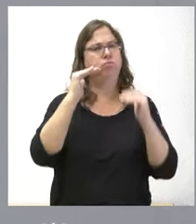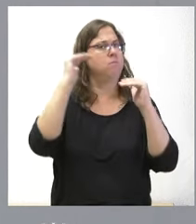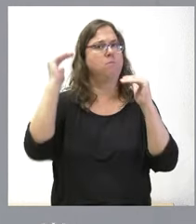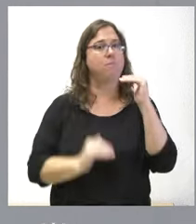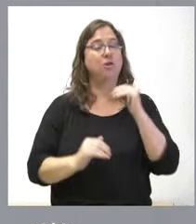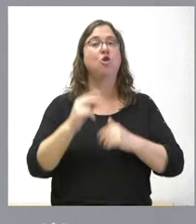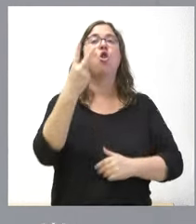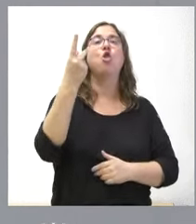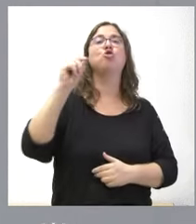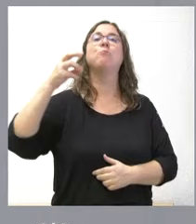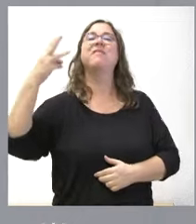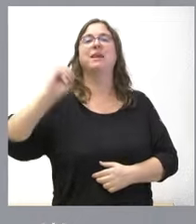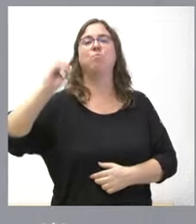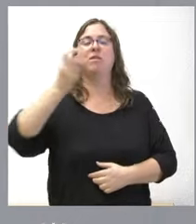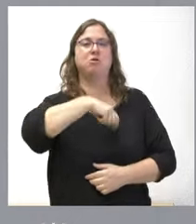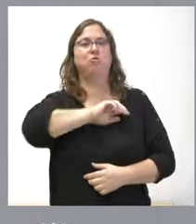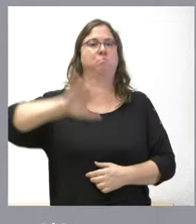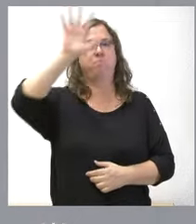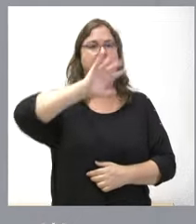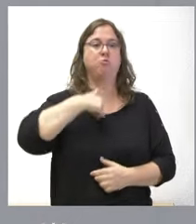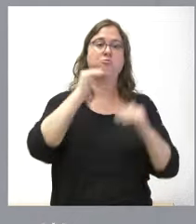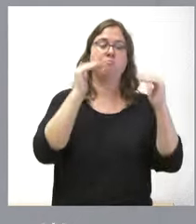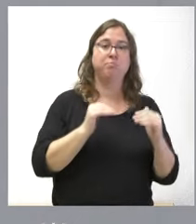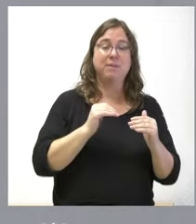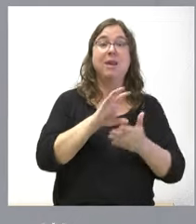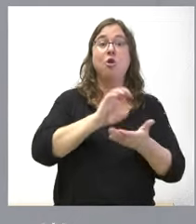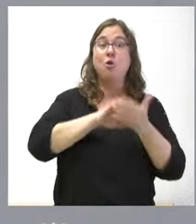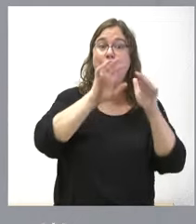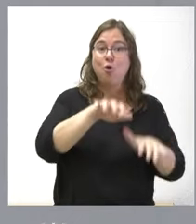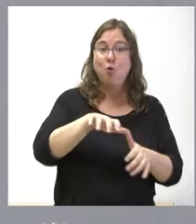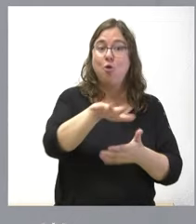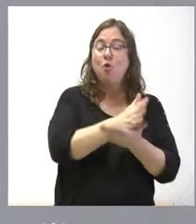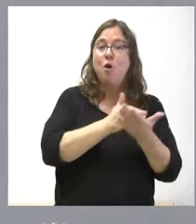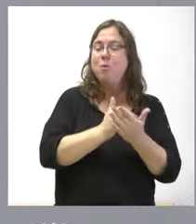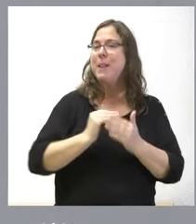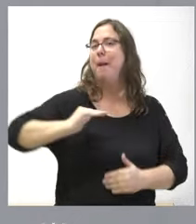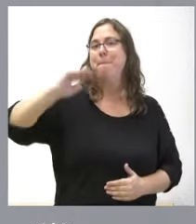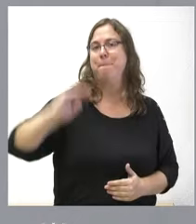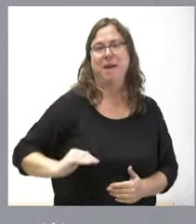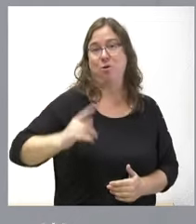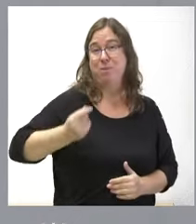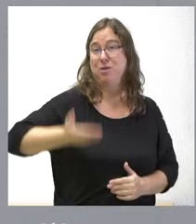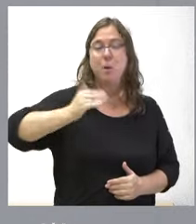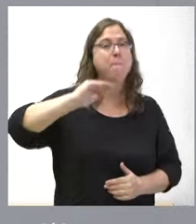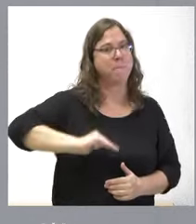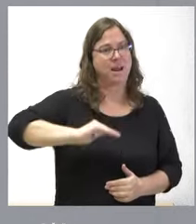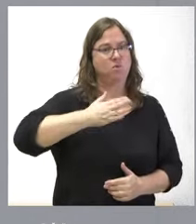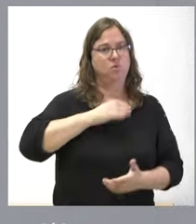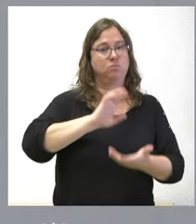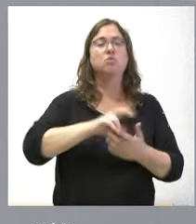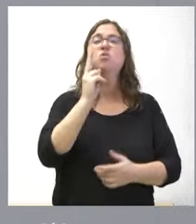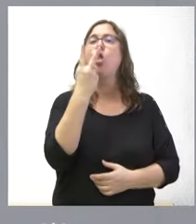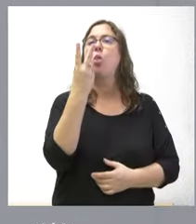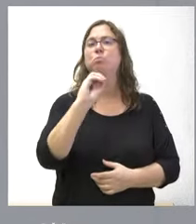2,3% del conjunto nacional. Y, como les digo, la comunidad autónoma de España, con menor inflación en este momento, es solo el 2%. Es un dato